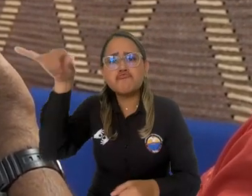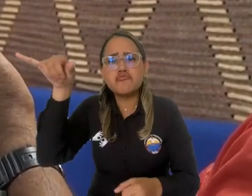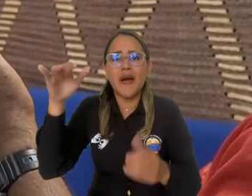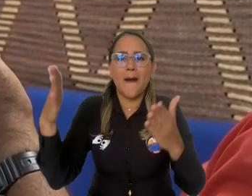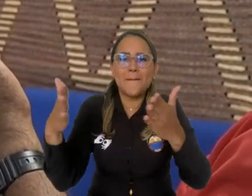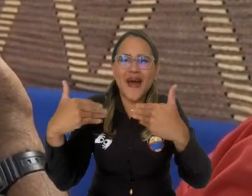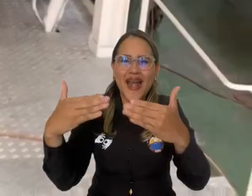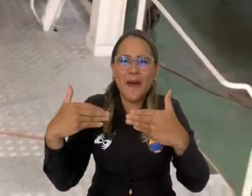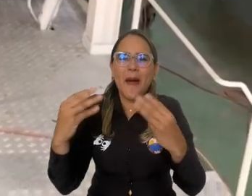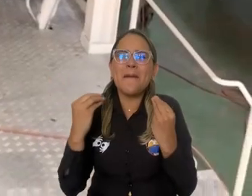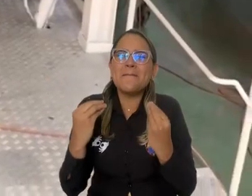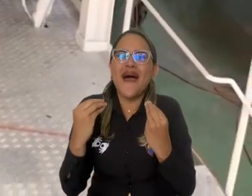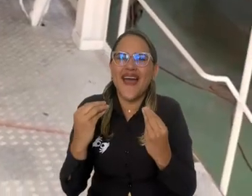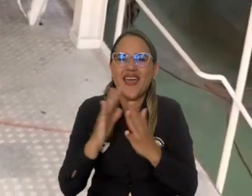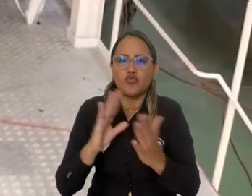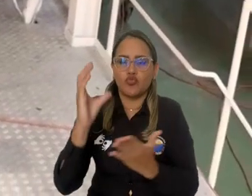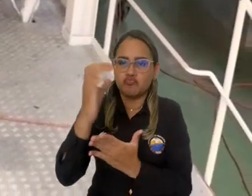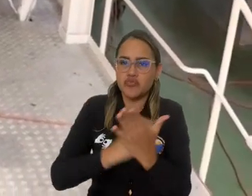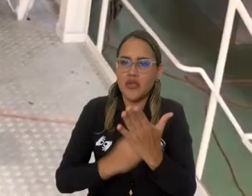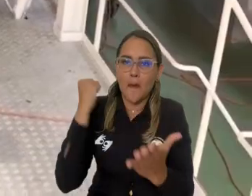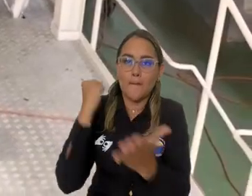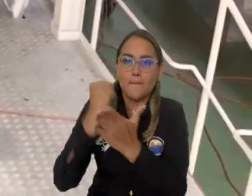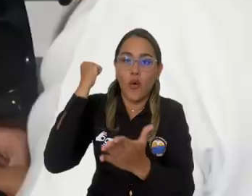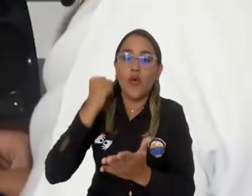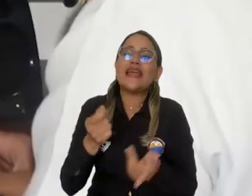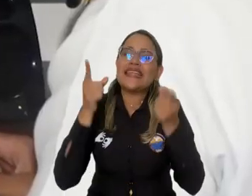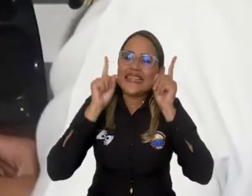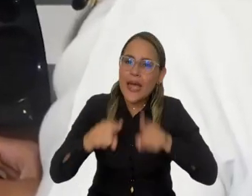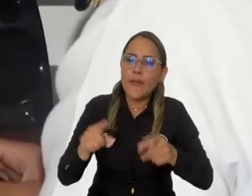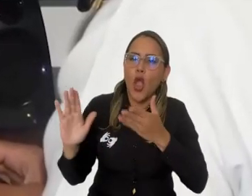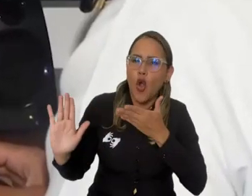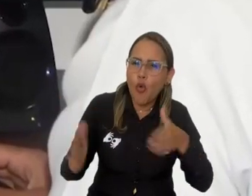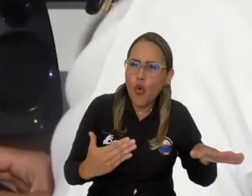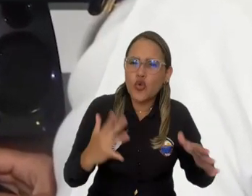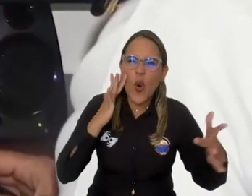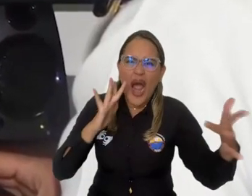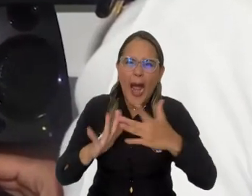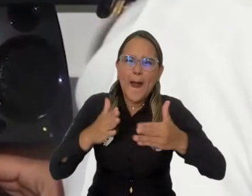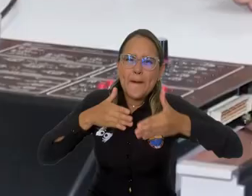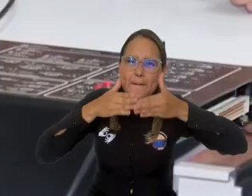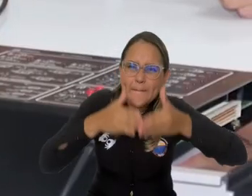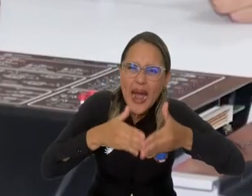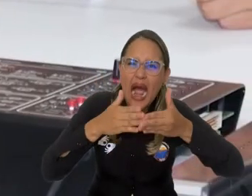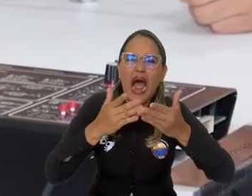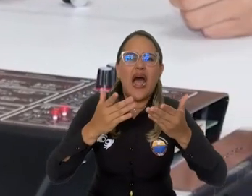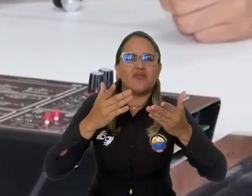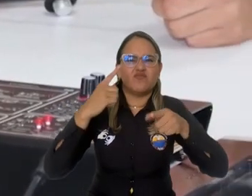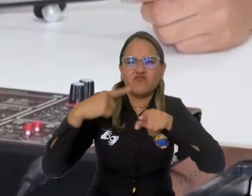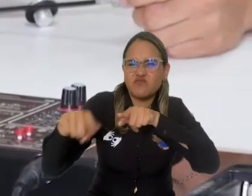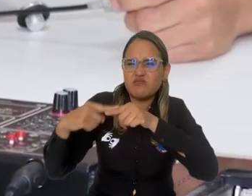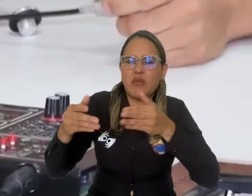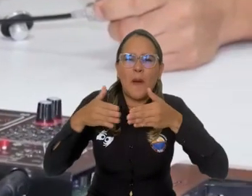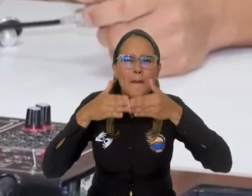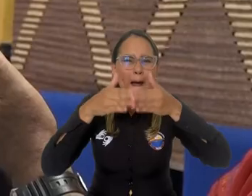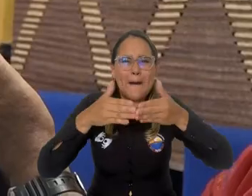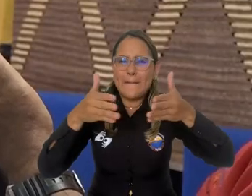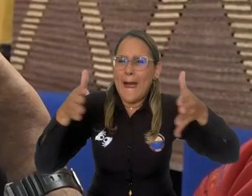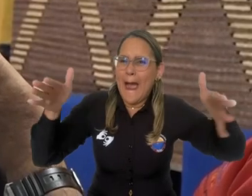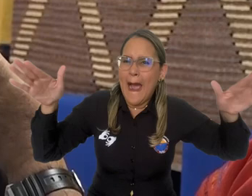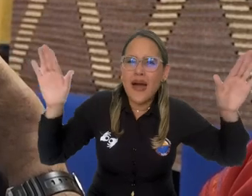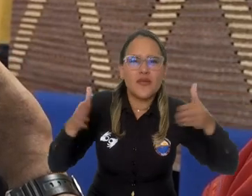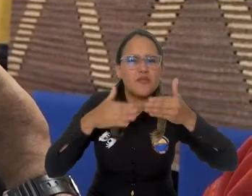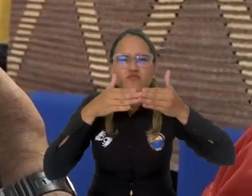requieren para certificarse ante la DIMAR, pero también que ofertemos cursos conjuntos de patrón de yate, patrón de bote, navegación en aguas abiertas,